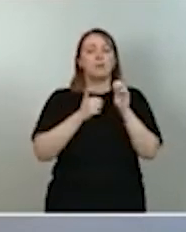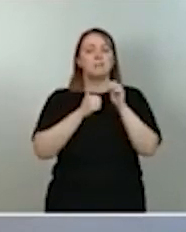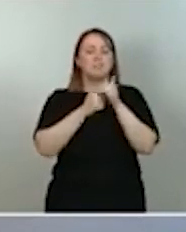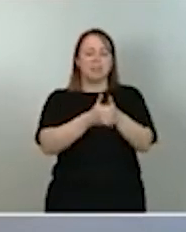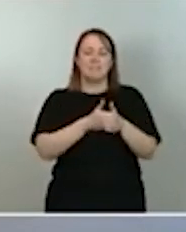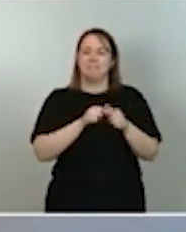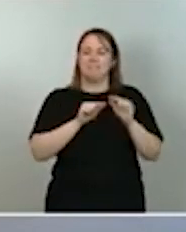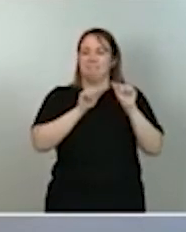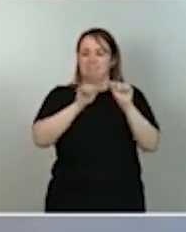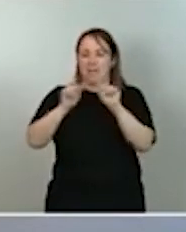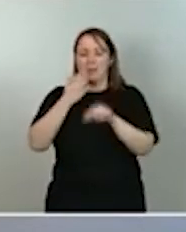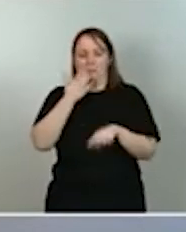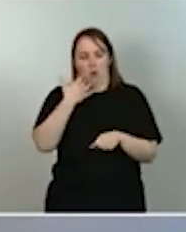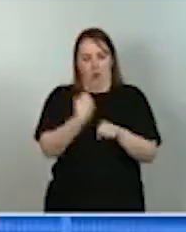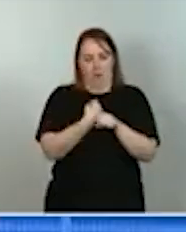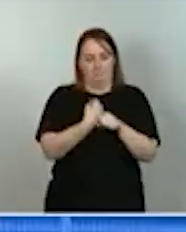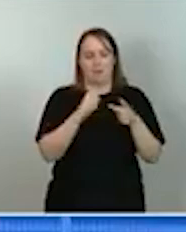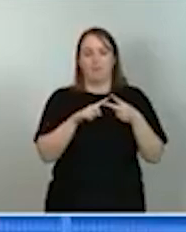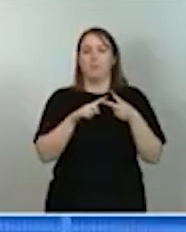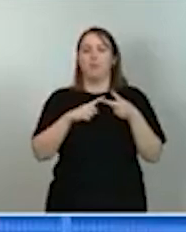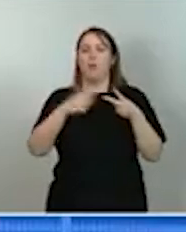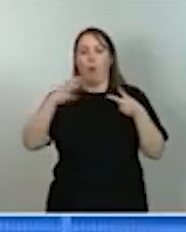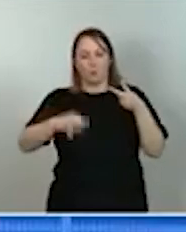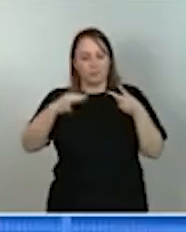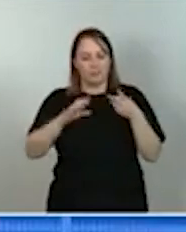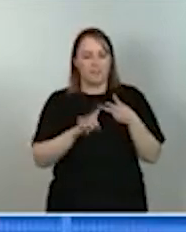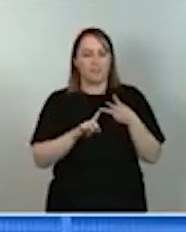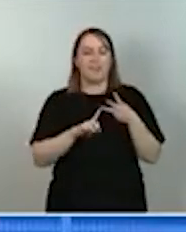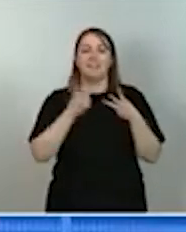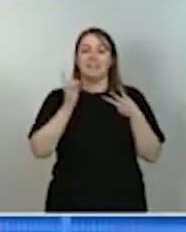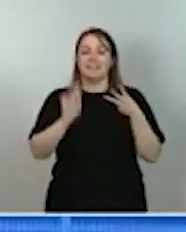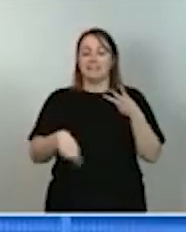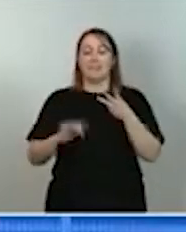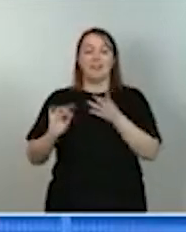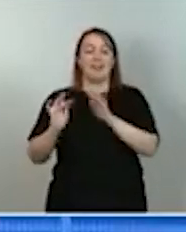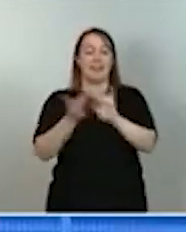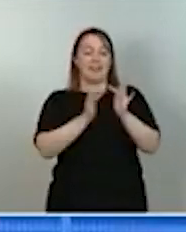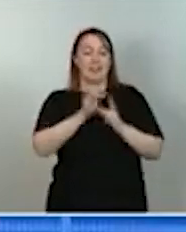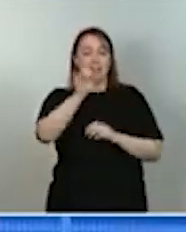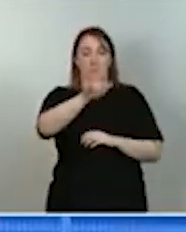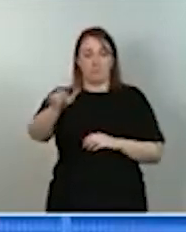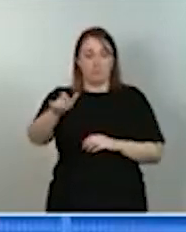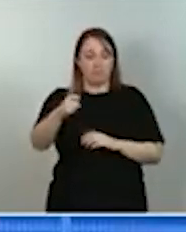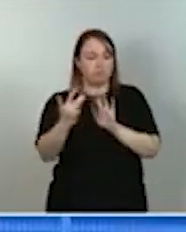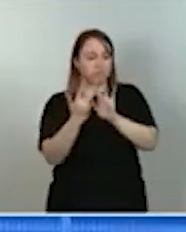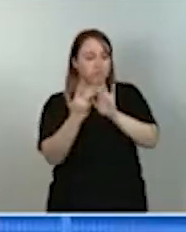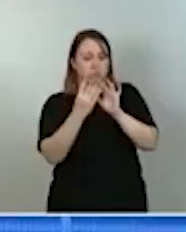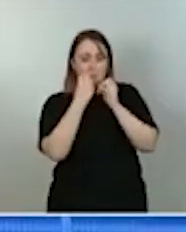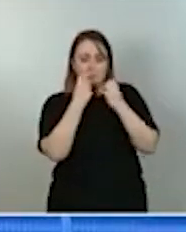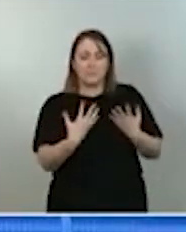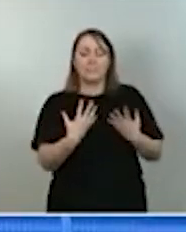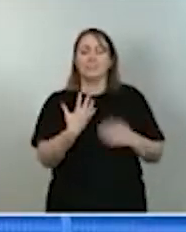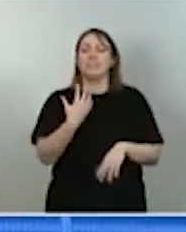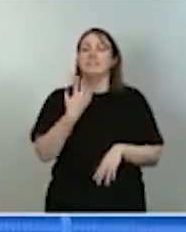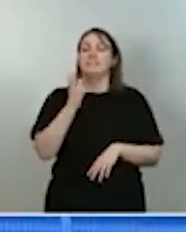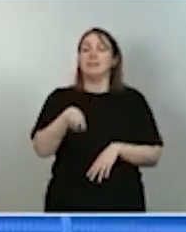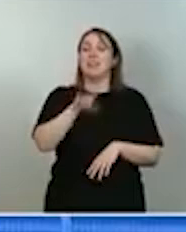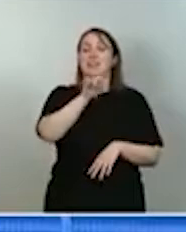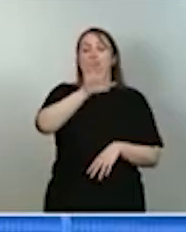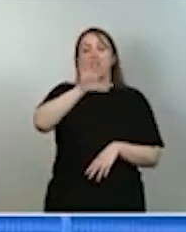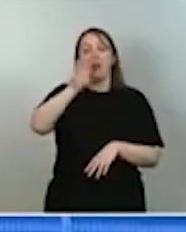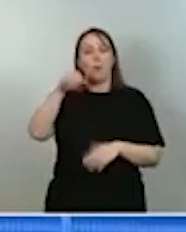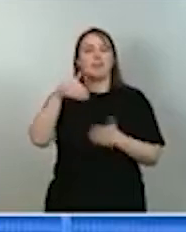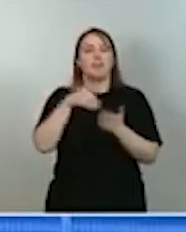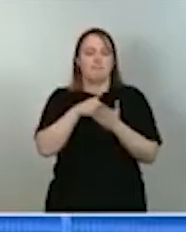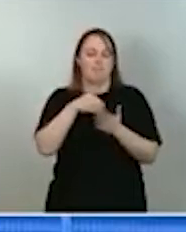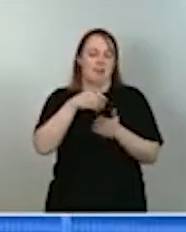empleo, la justicia, simplificando la relación con la ciudadanía y consiguiendo que 150.000 empleados públicos estén